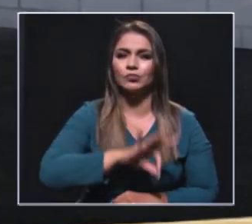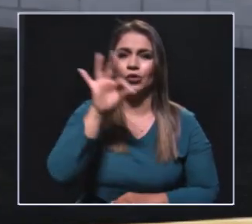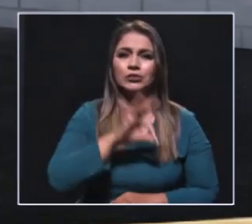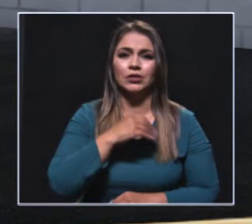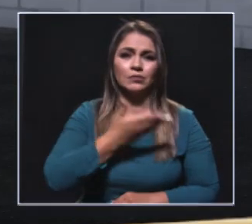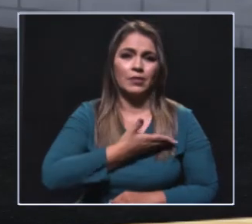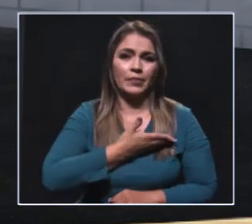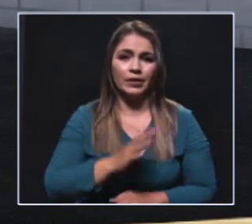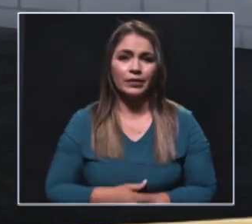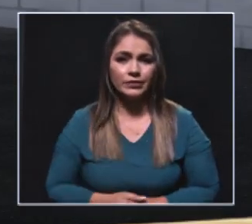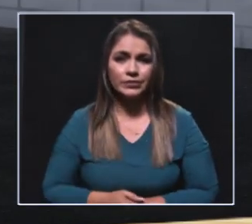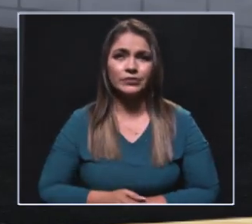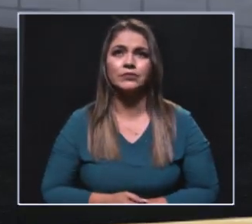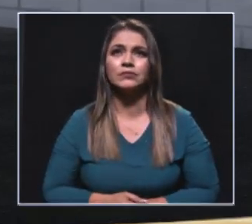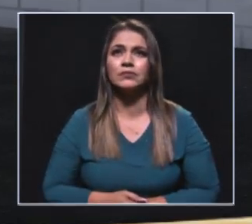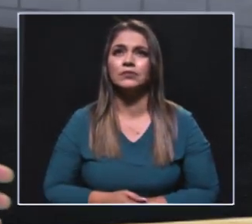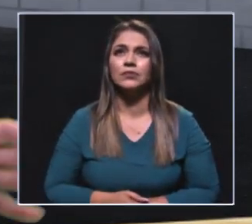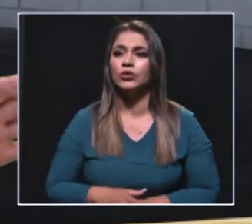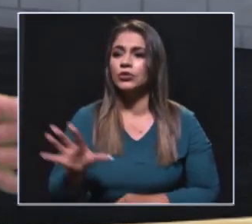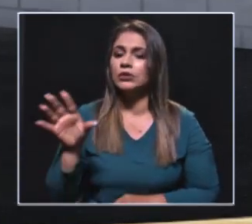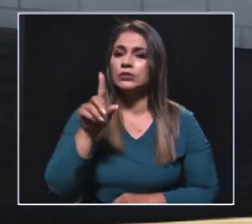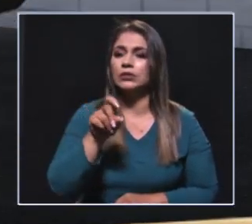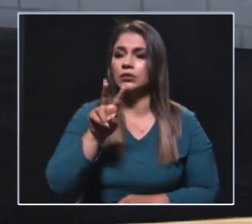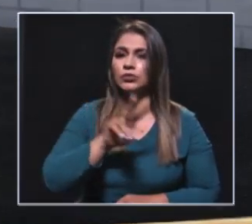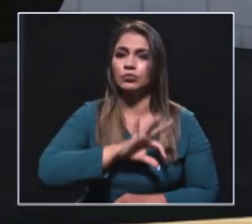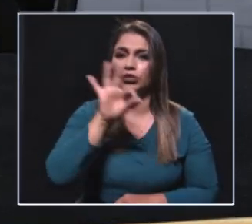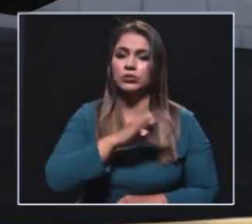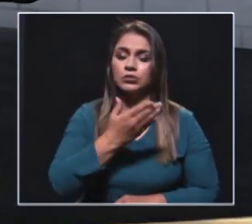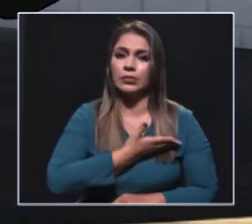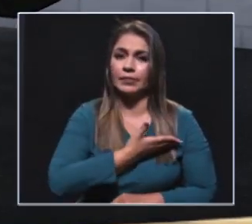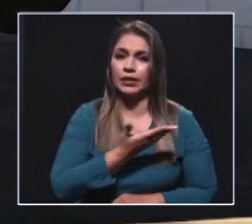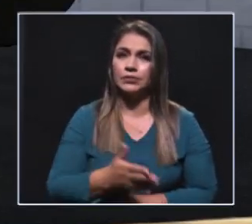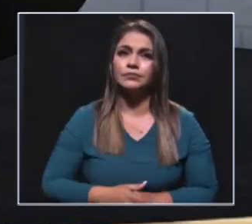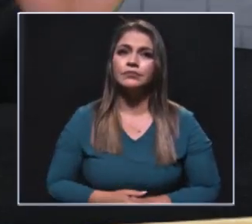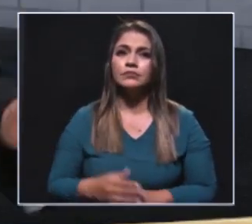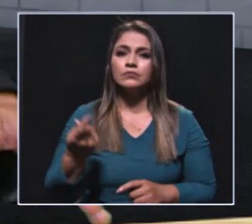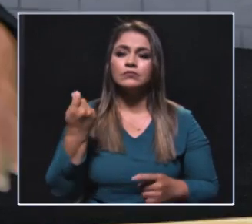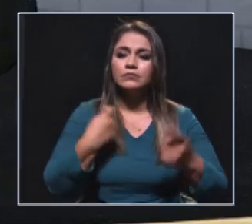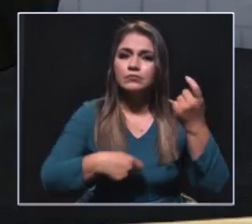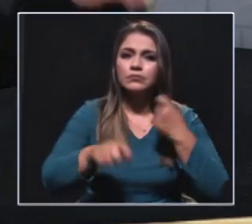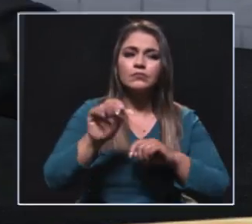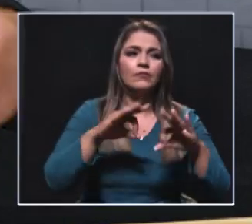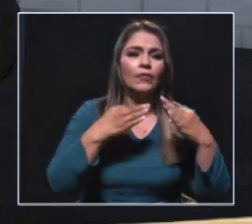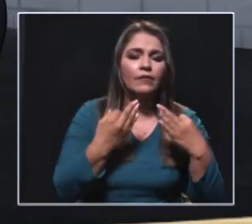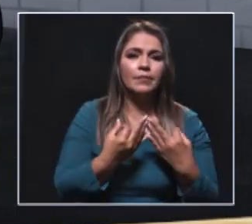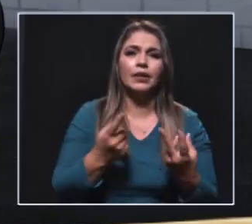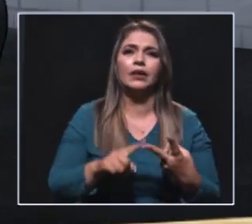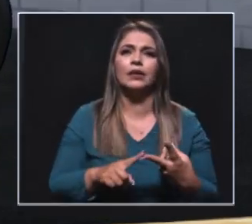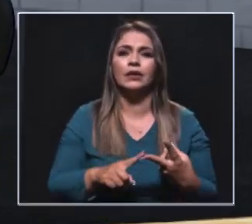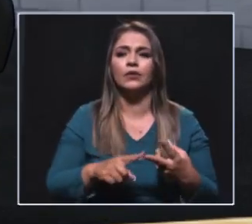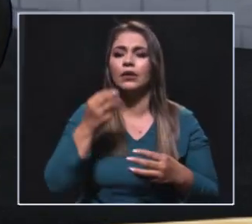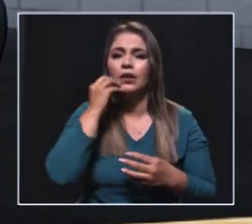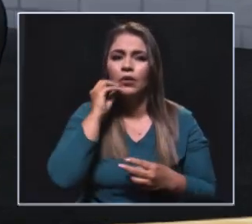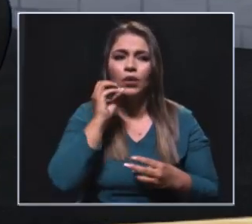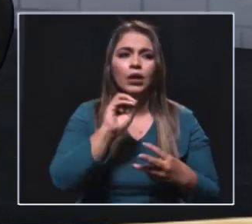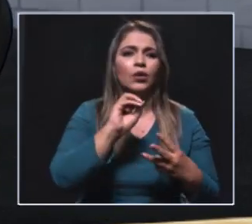son madres. Ok. 62% son madres, y habían hecho negocios con sus familias, con los más cercanos, con el